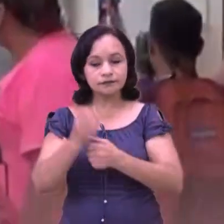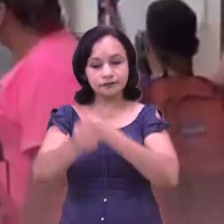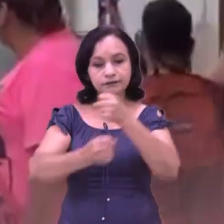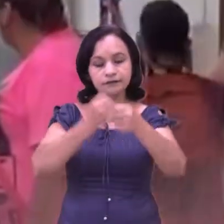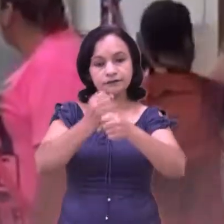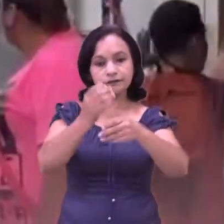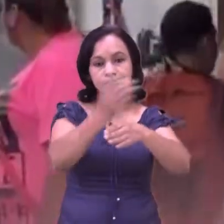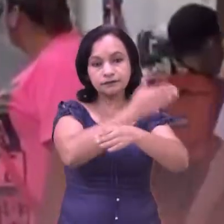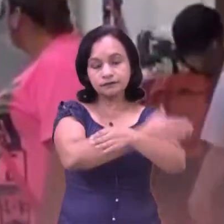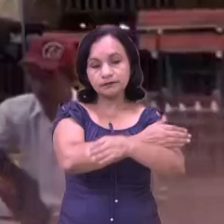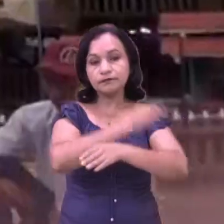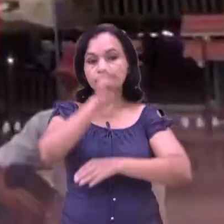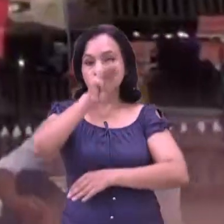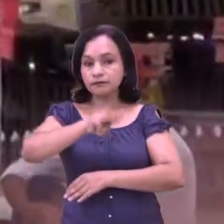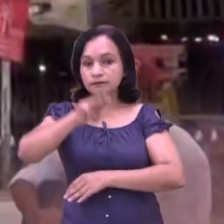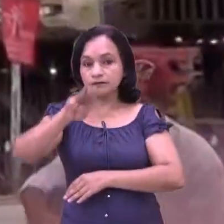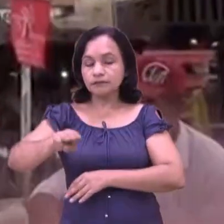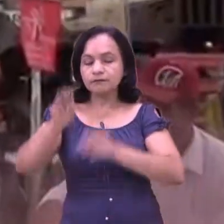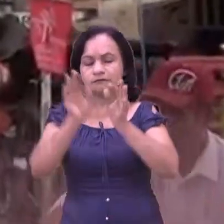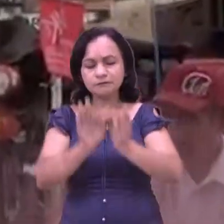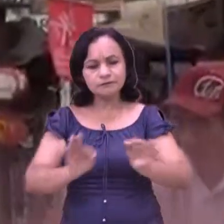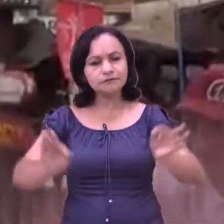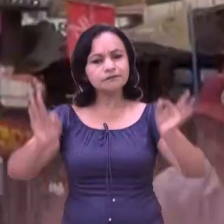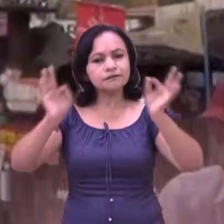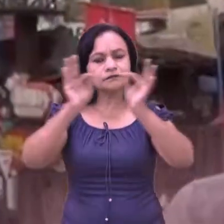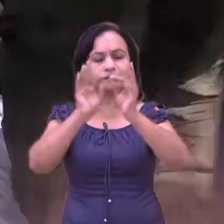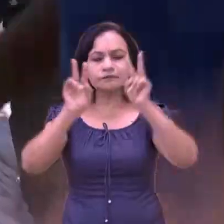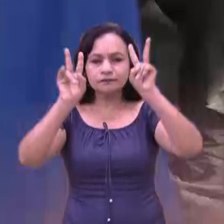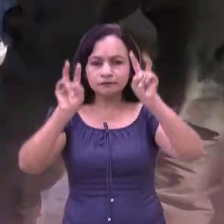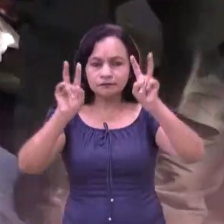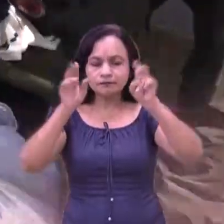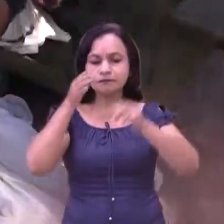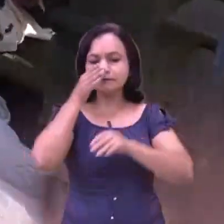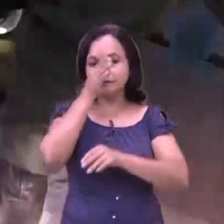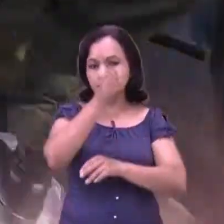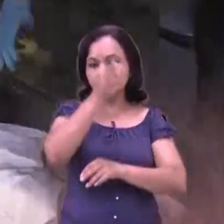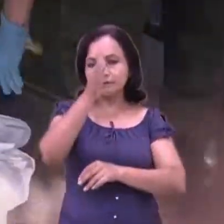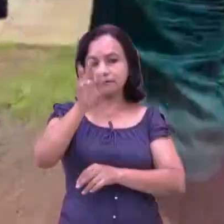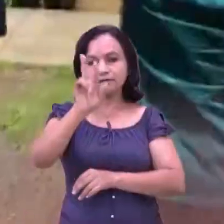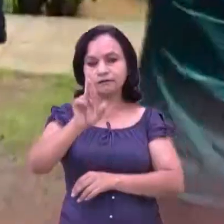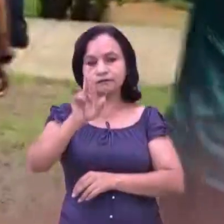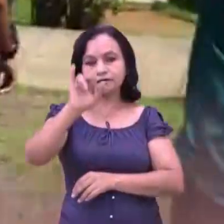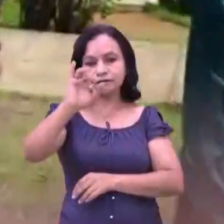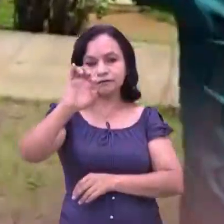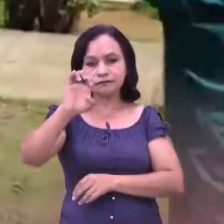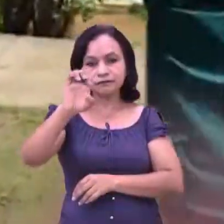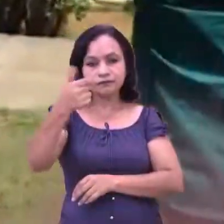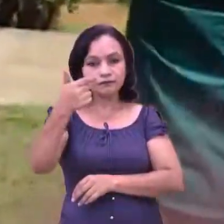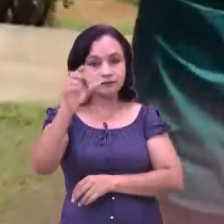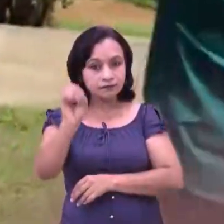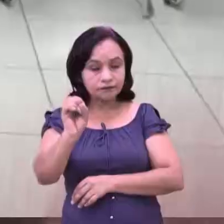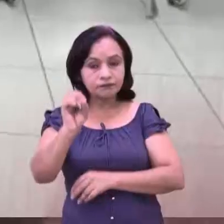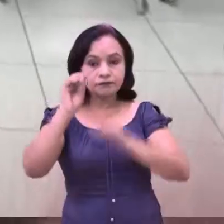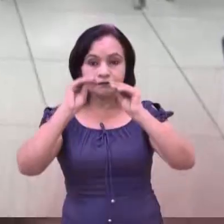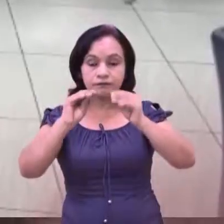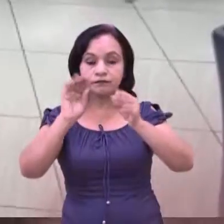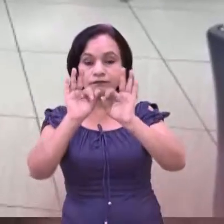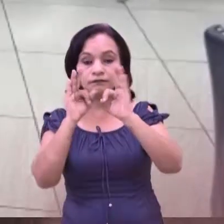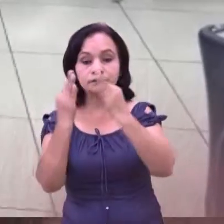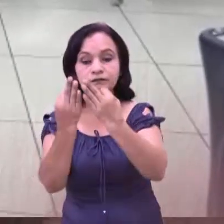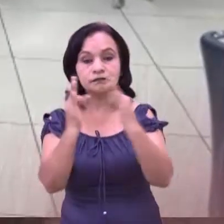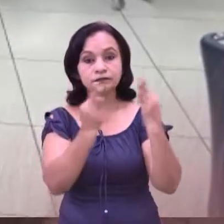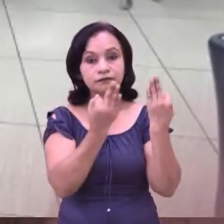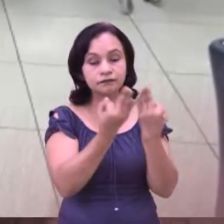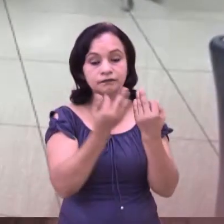departamento ha dado pasos agigantados en el tema de gestión del riesgo, formando también el conocimiento no solo de la familia, sino de